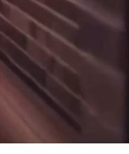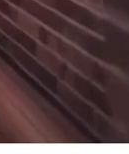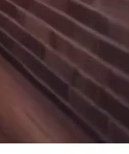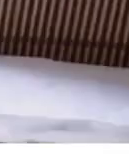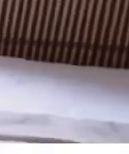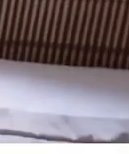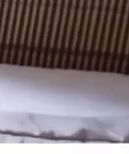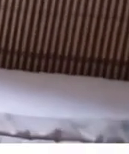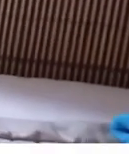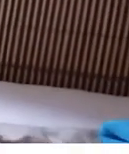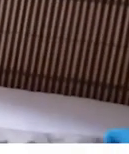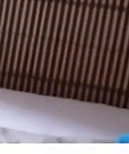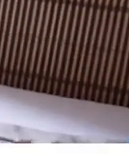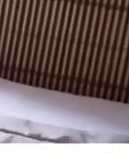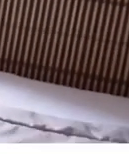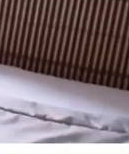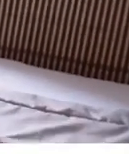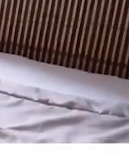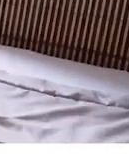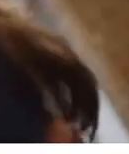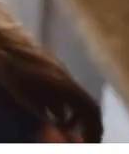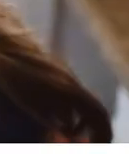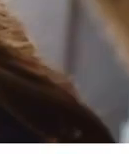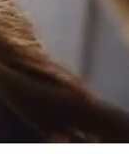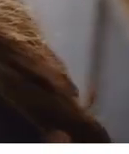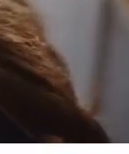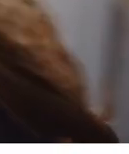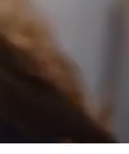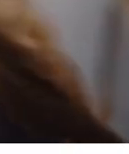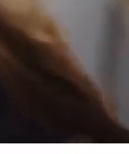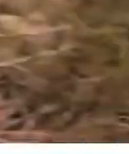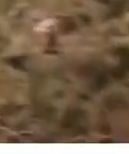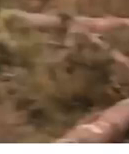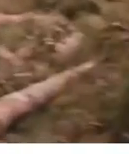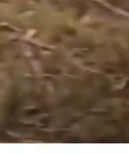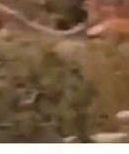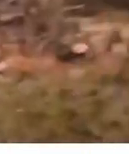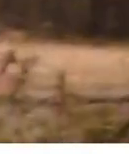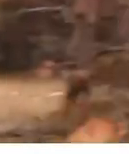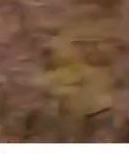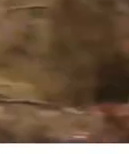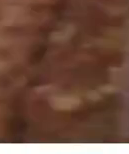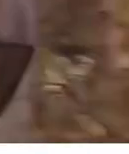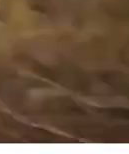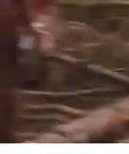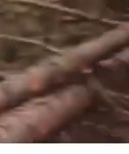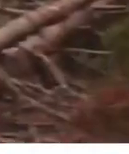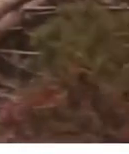Es la historia de su agradecimiento y el de todos nosotros por vuestra ayuda.